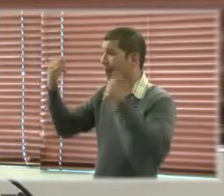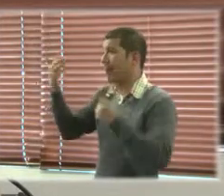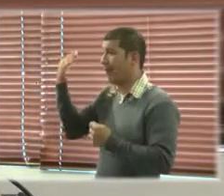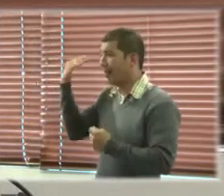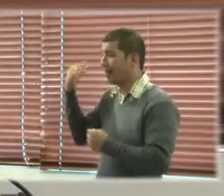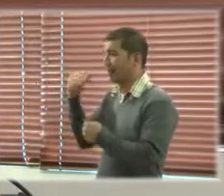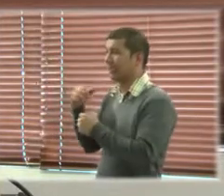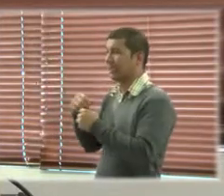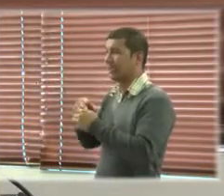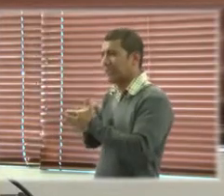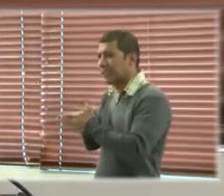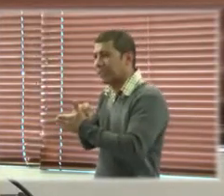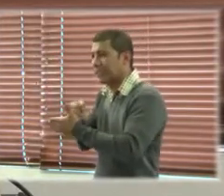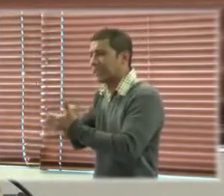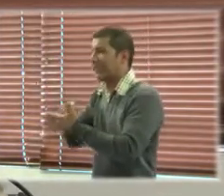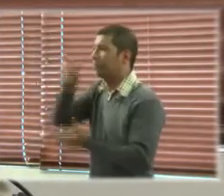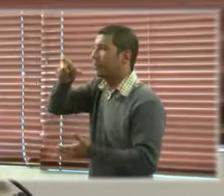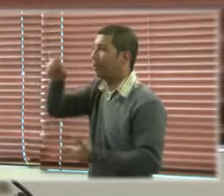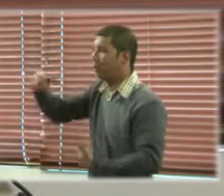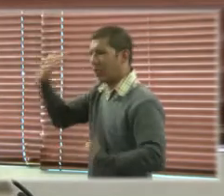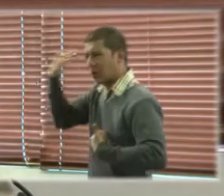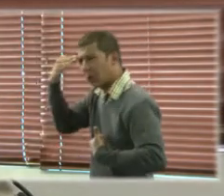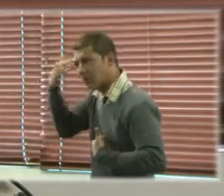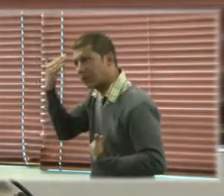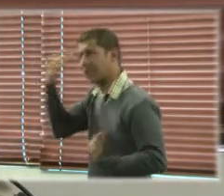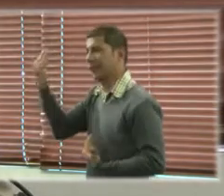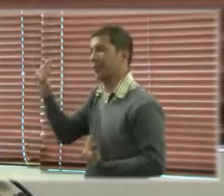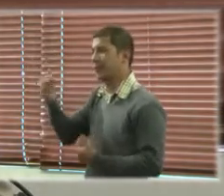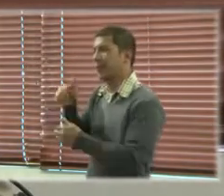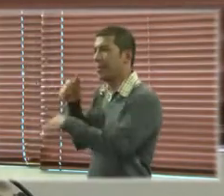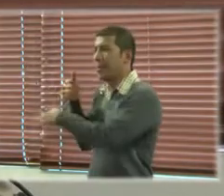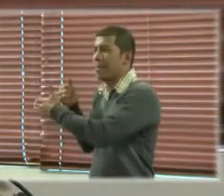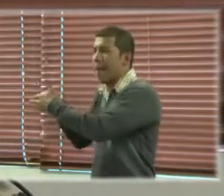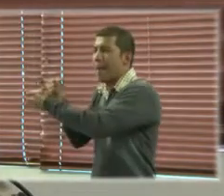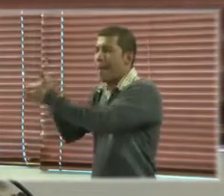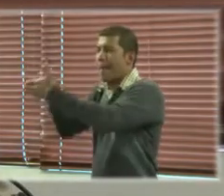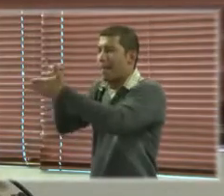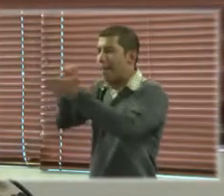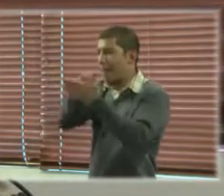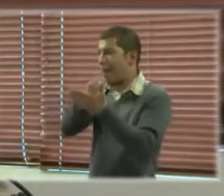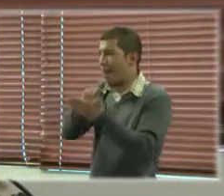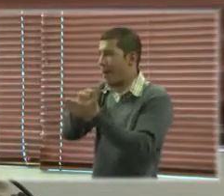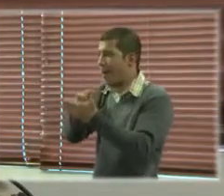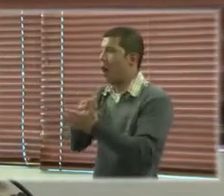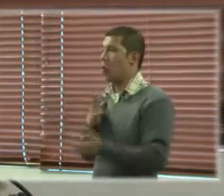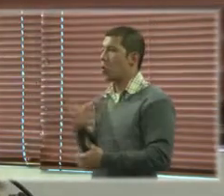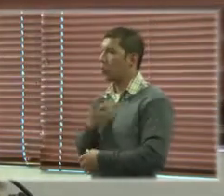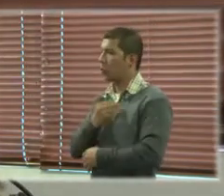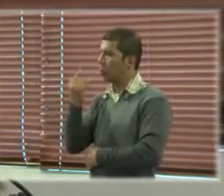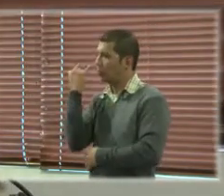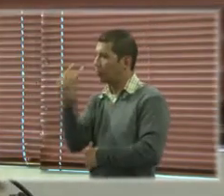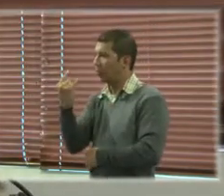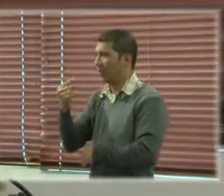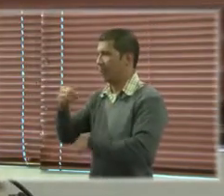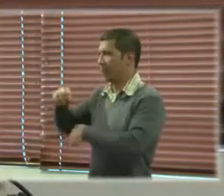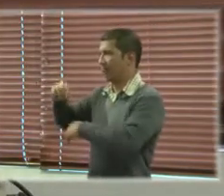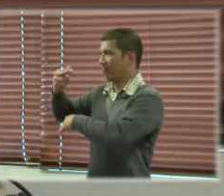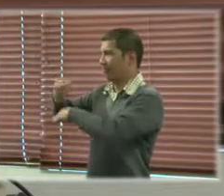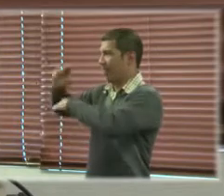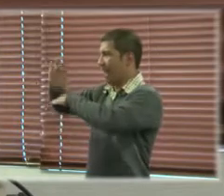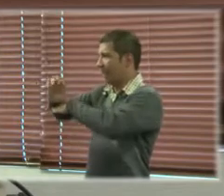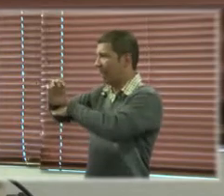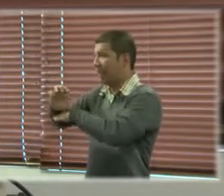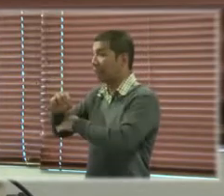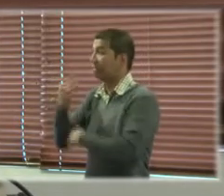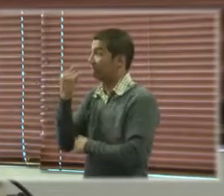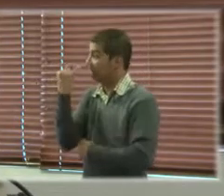para concientizar a las personas en relación a esta temática nos ha parecido pues digna de